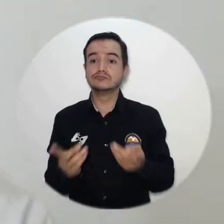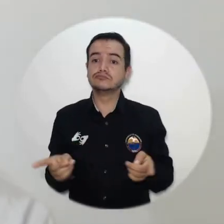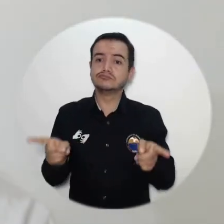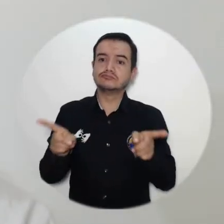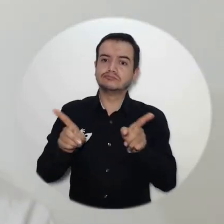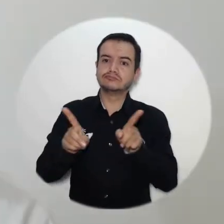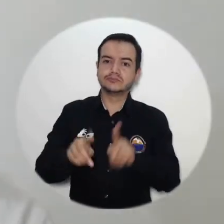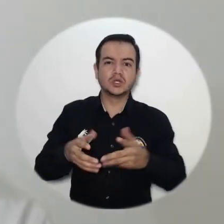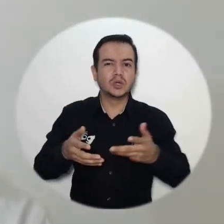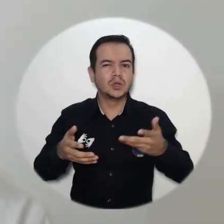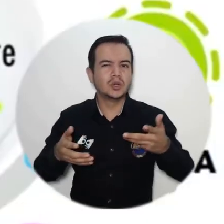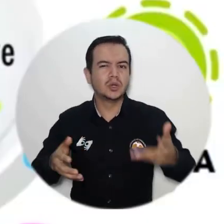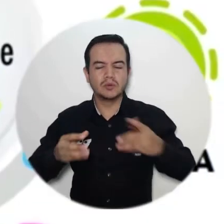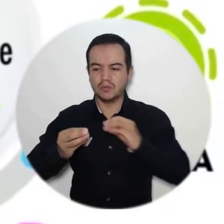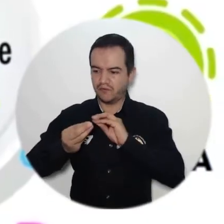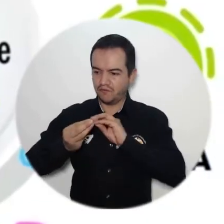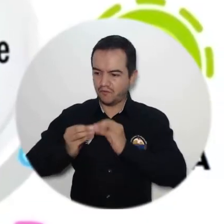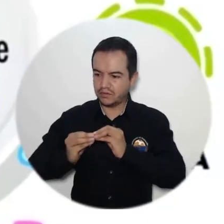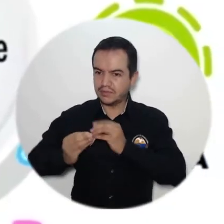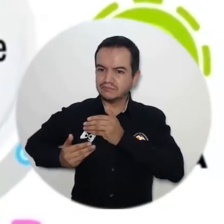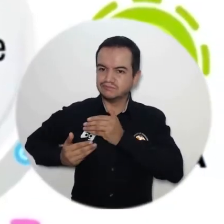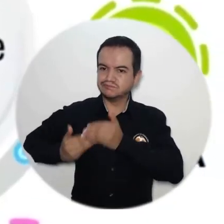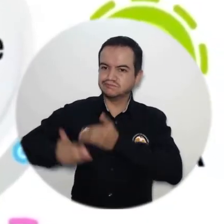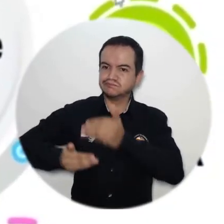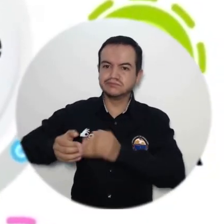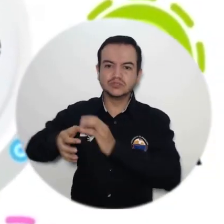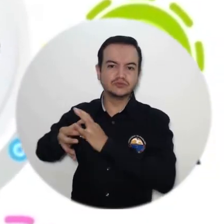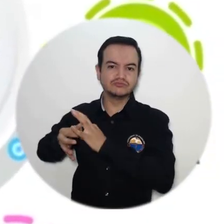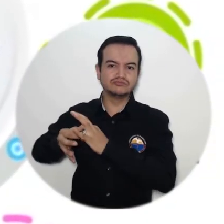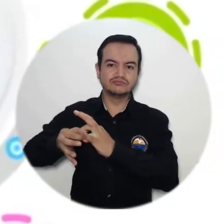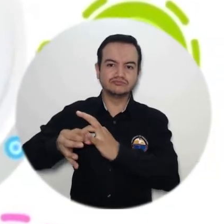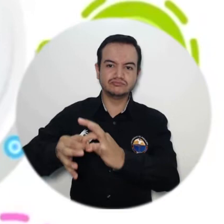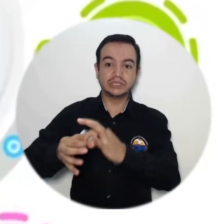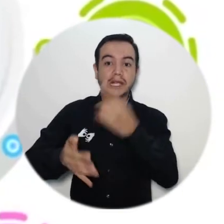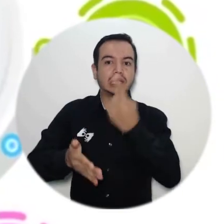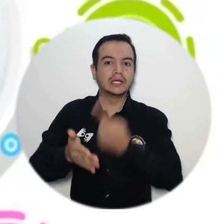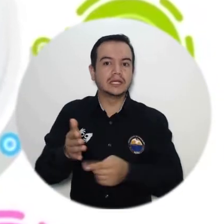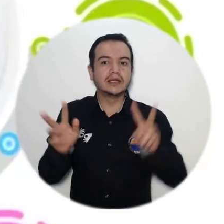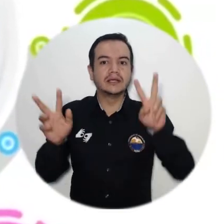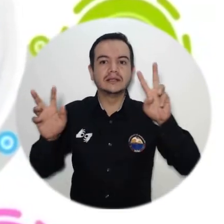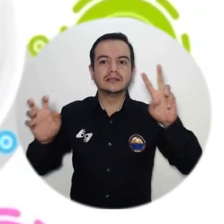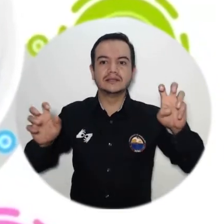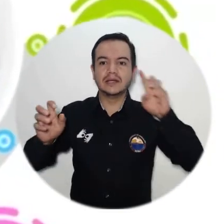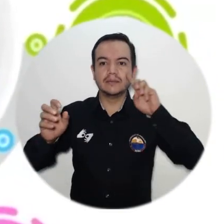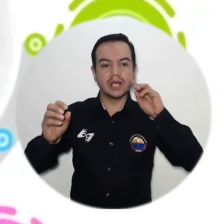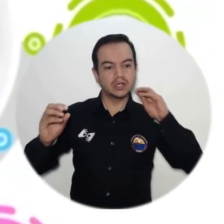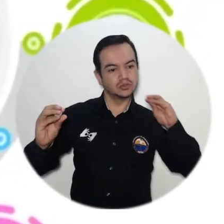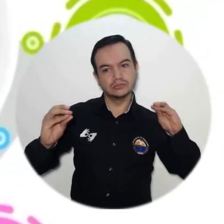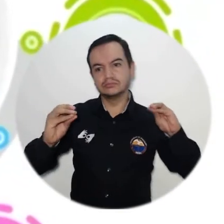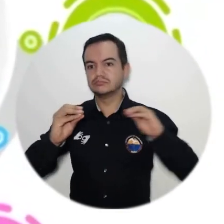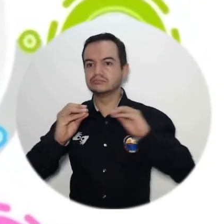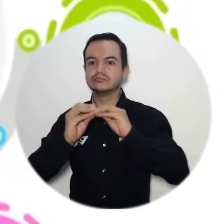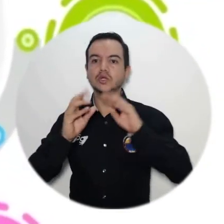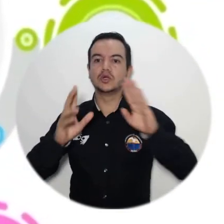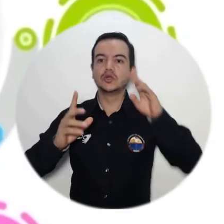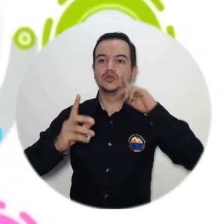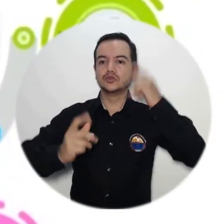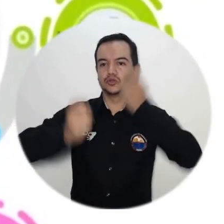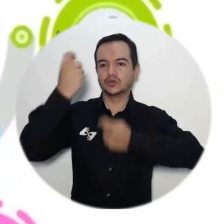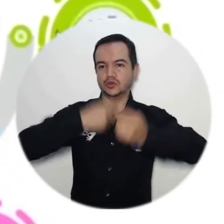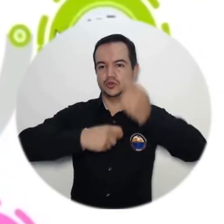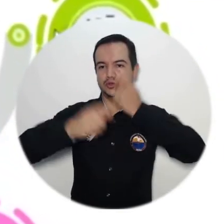sentido y una secuencia dentro de lo que se concibe como coherente en el comercio exterior.